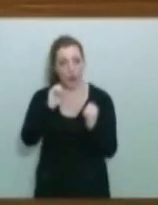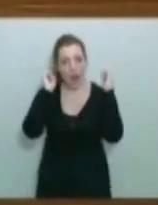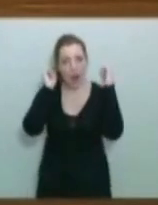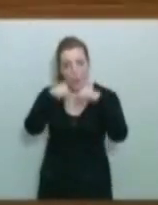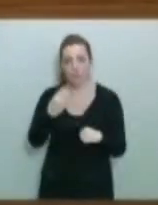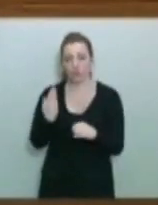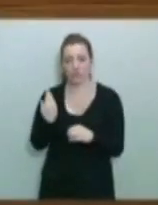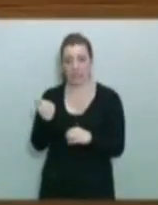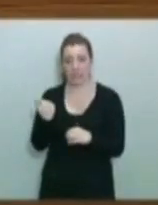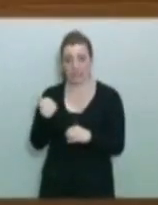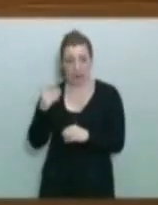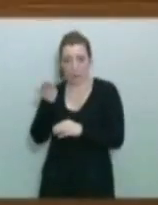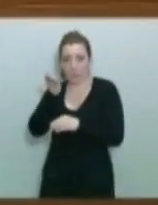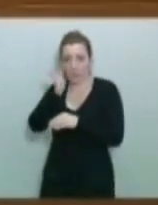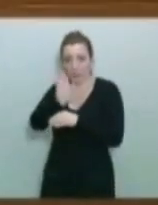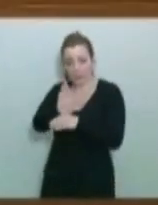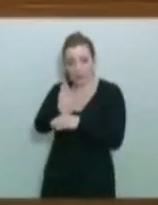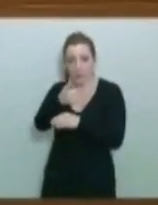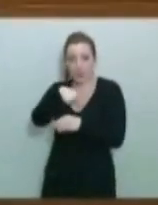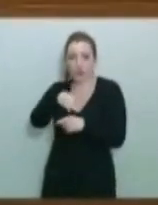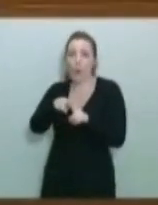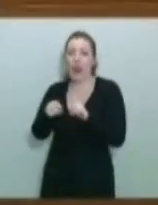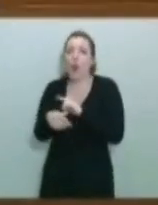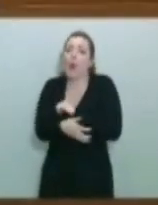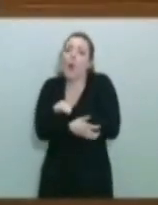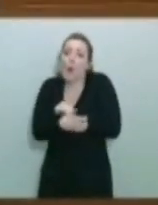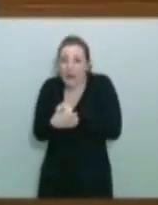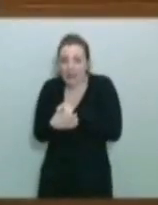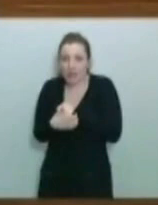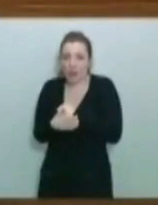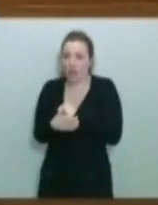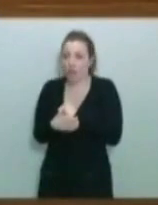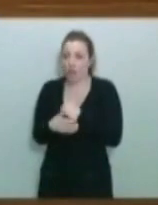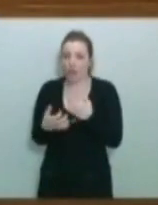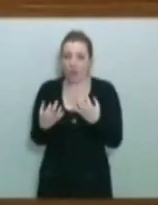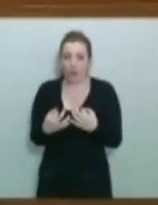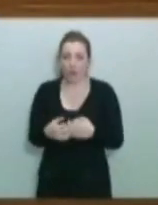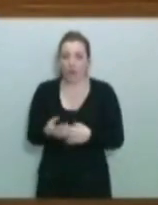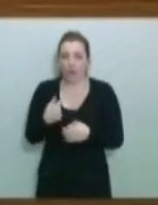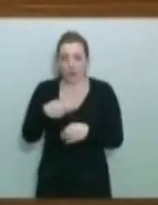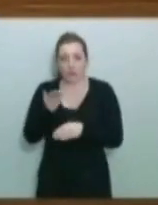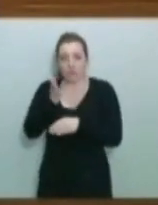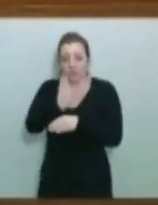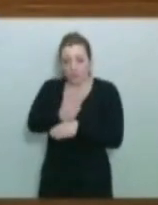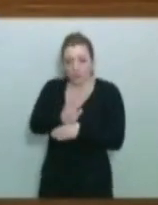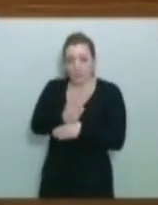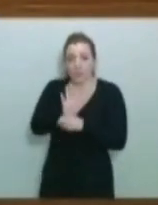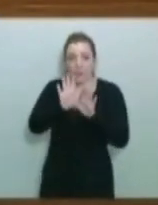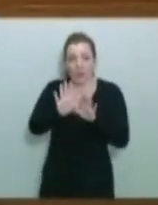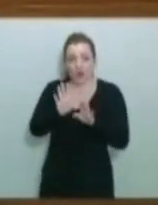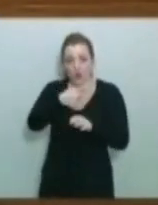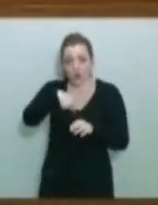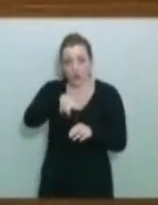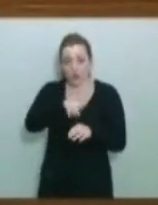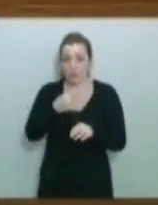presentado, ya digo, con toda humildad, entre comillas, las iniciativas que hemos considerado oportuno. Pero, mire, nosotros en